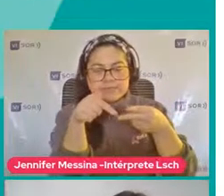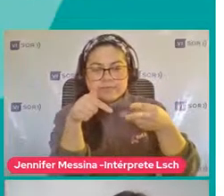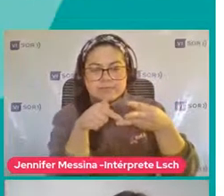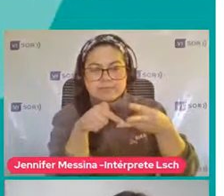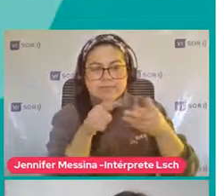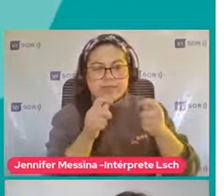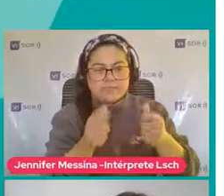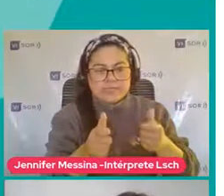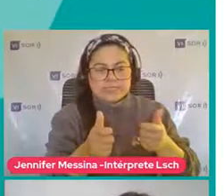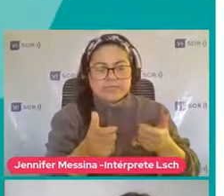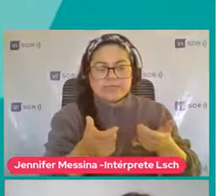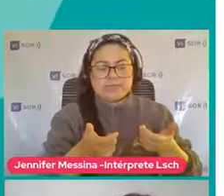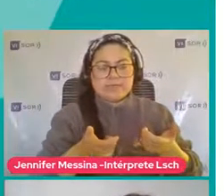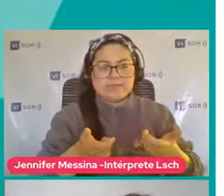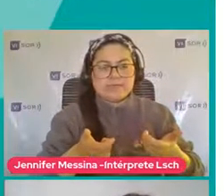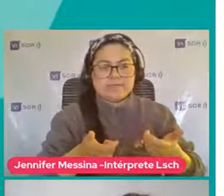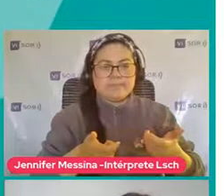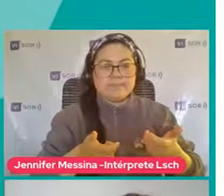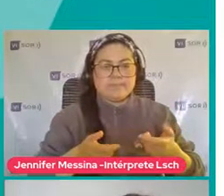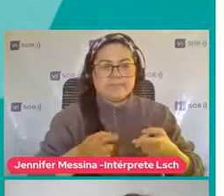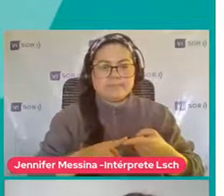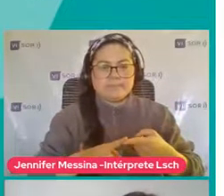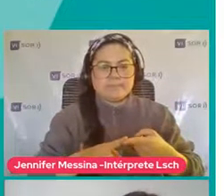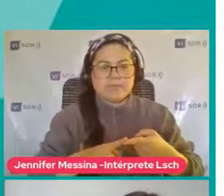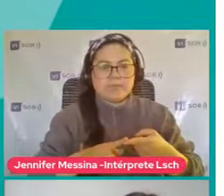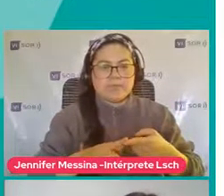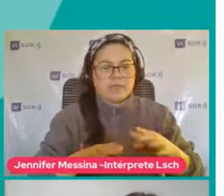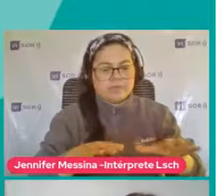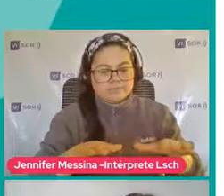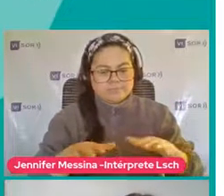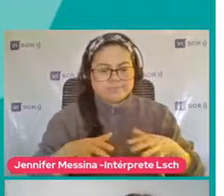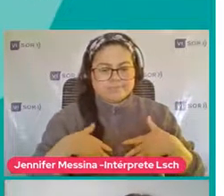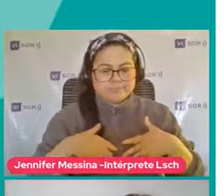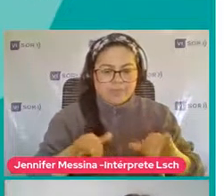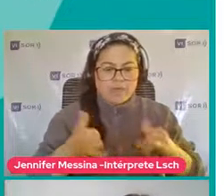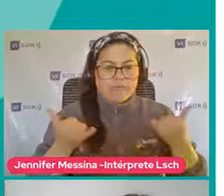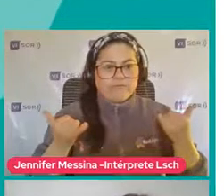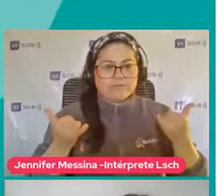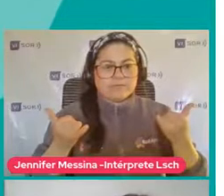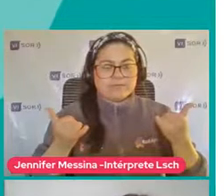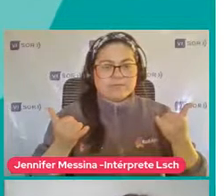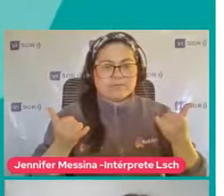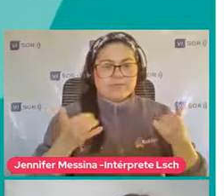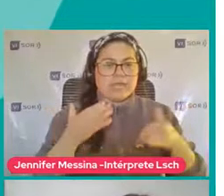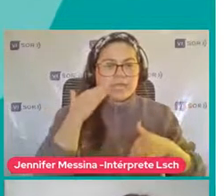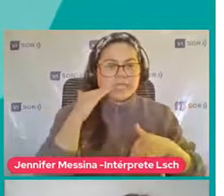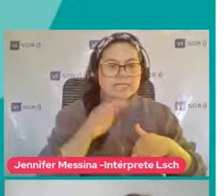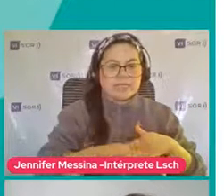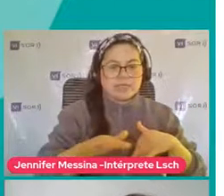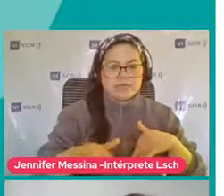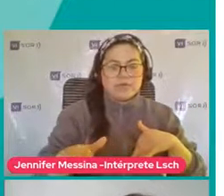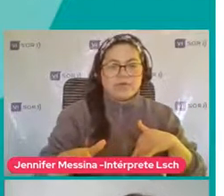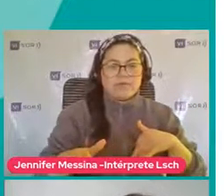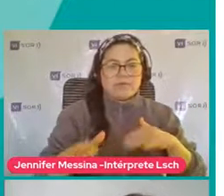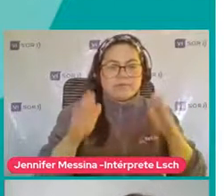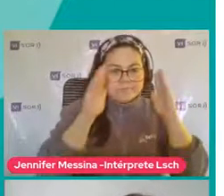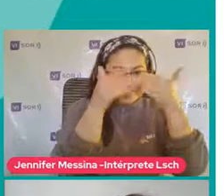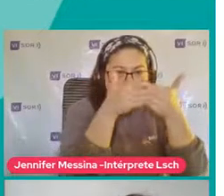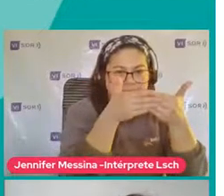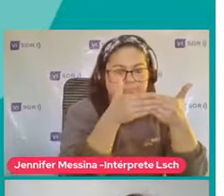Que nombramos Que tienen que ver Con esta actividad Para divertirse En general Los chicos Con espectro autista O del espectro autista